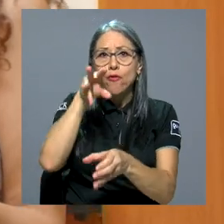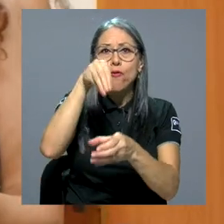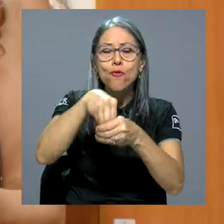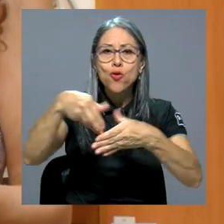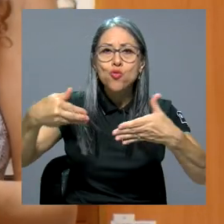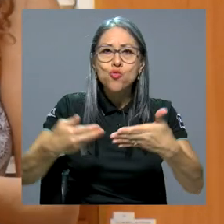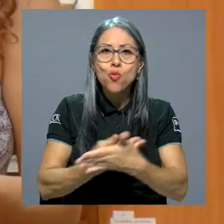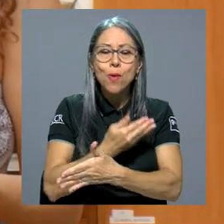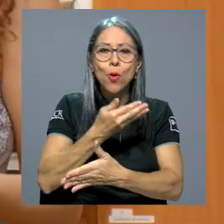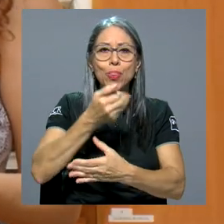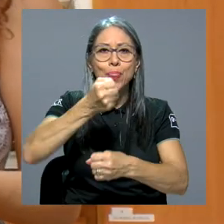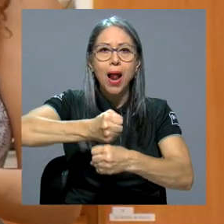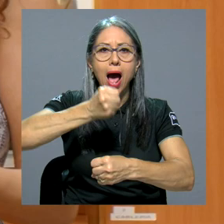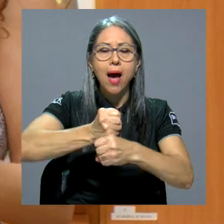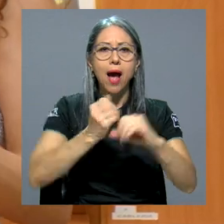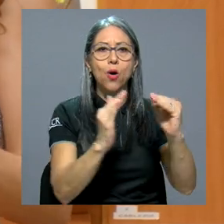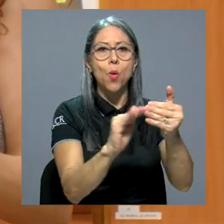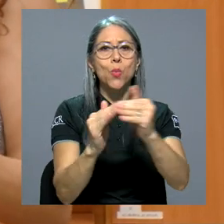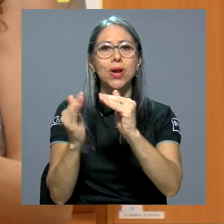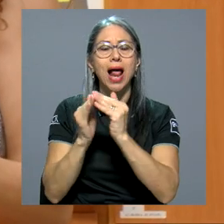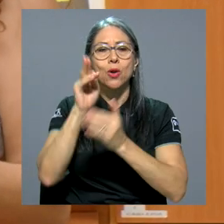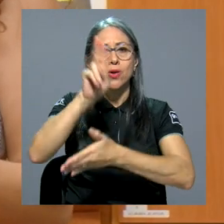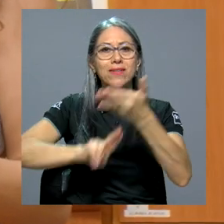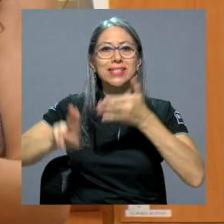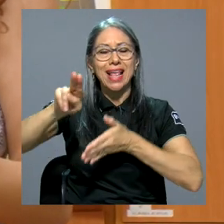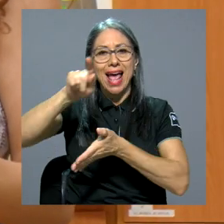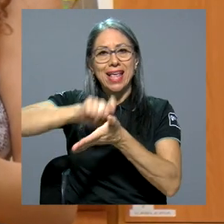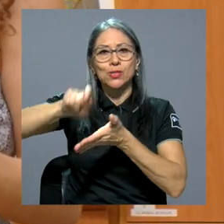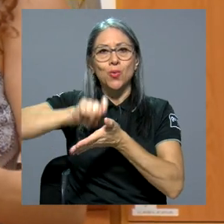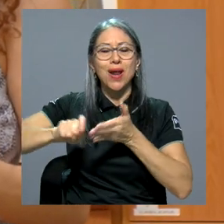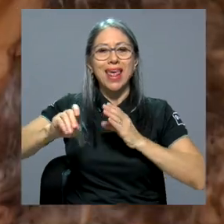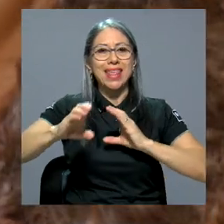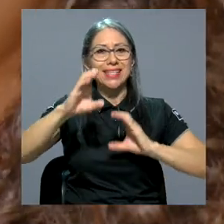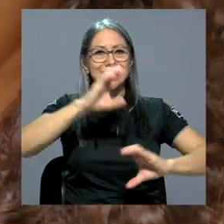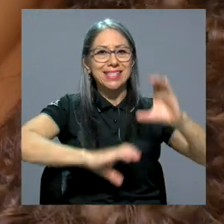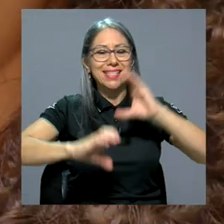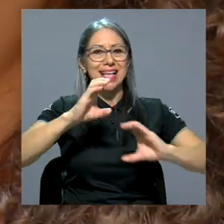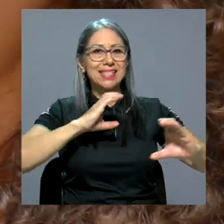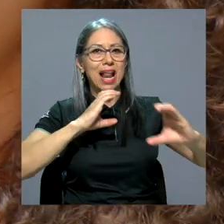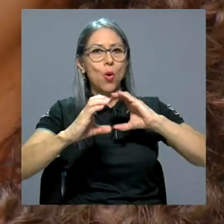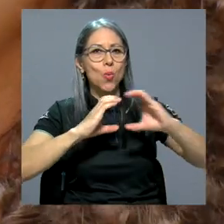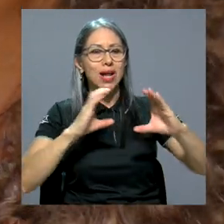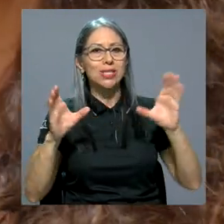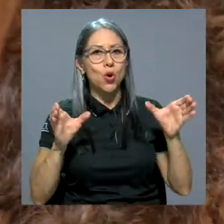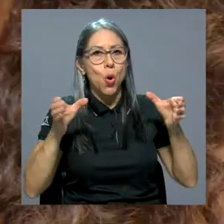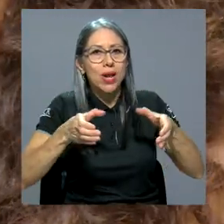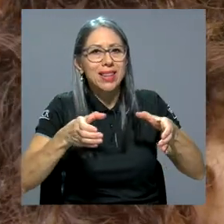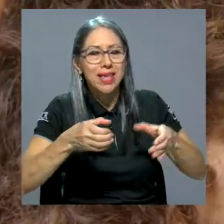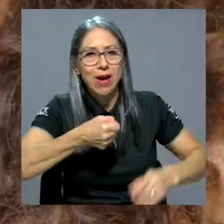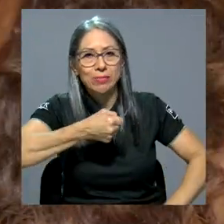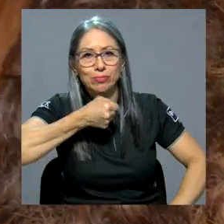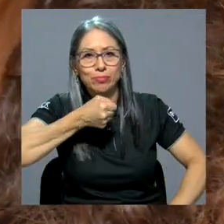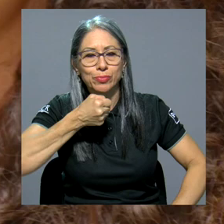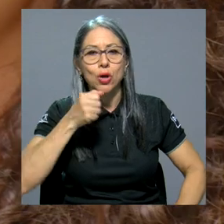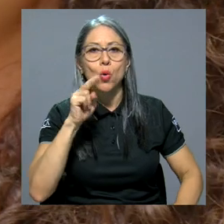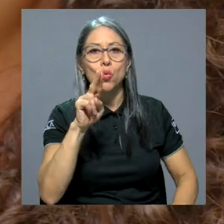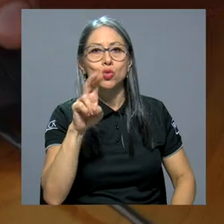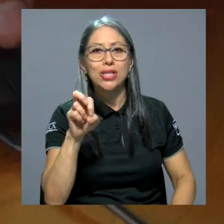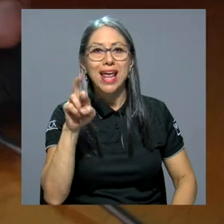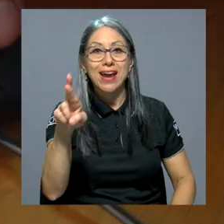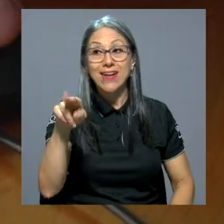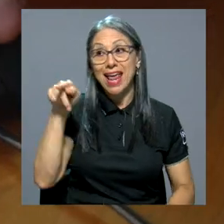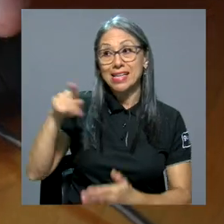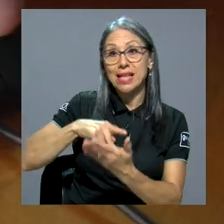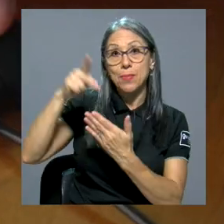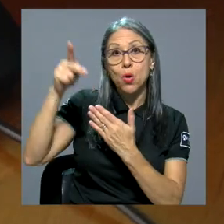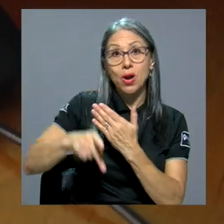parte de un nuevo trabajo comunal universitario de la Escuela de Ciencias de la Comunicación Colectiva de la UCR. El